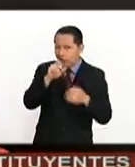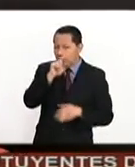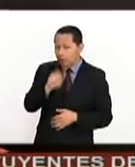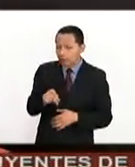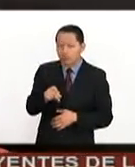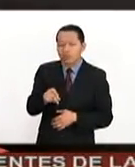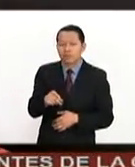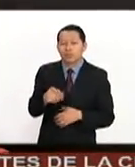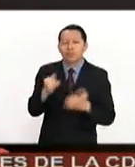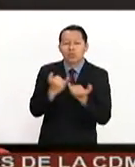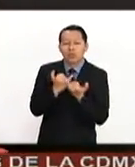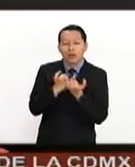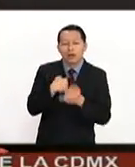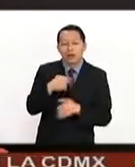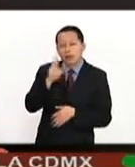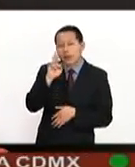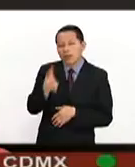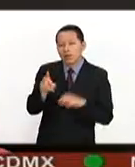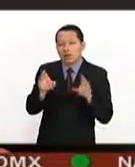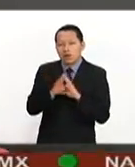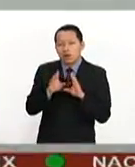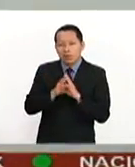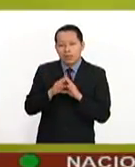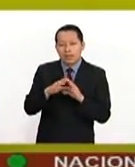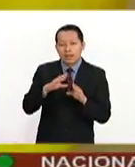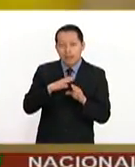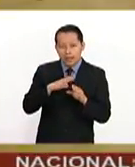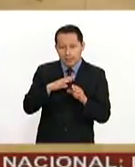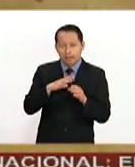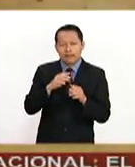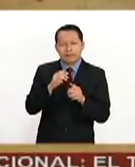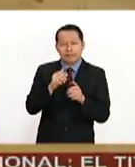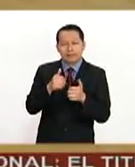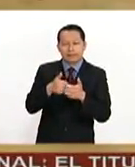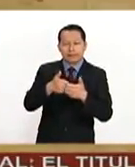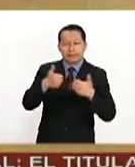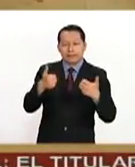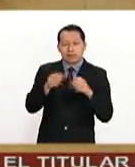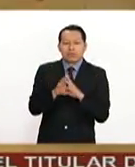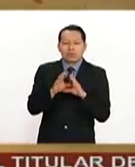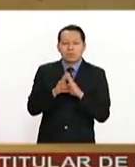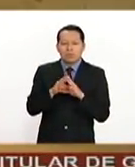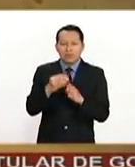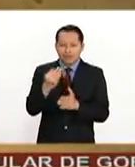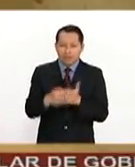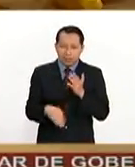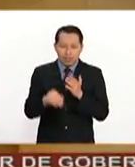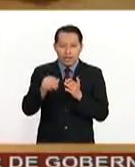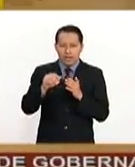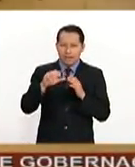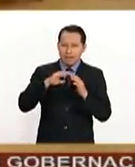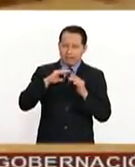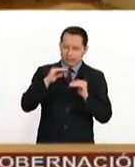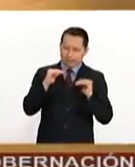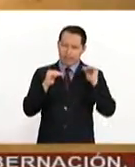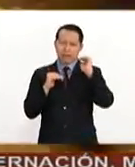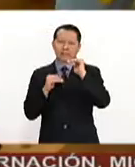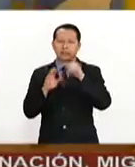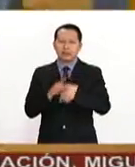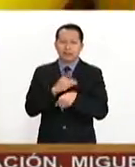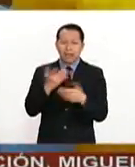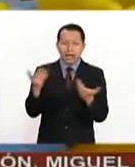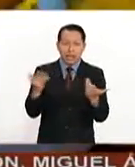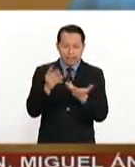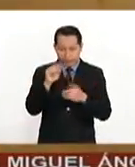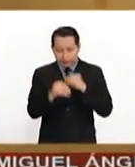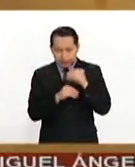precisamente, y veía yo esta brecha que existía, que no estábamos a la altura de las demás empresas internacionales que crean contenidos